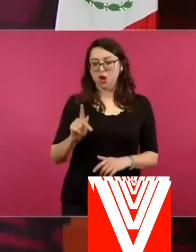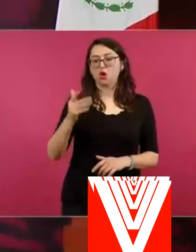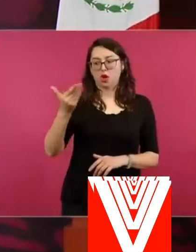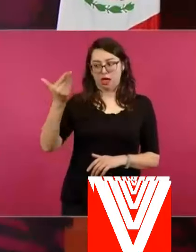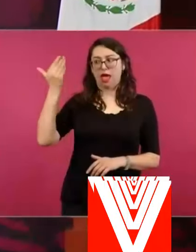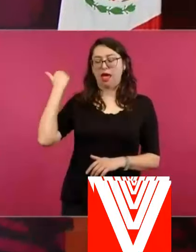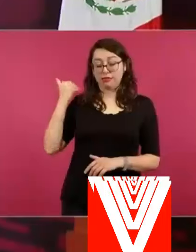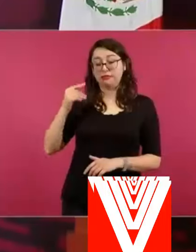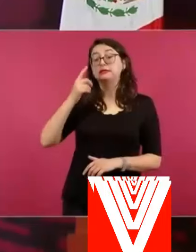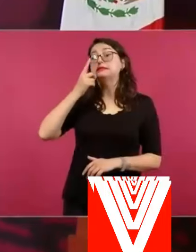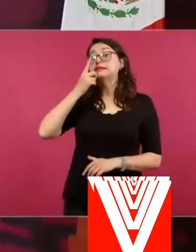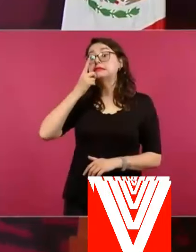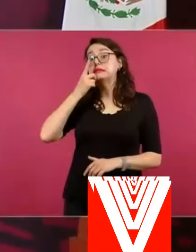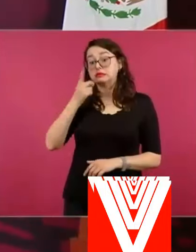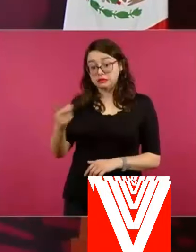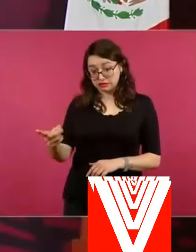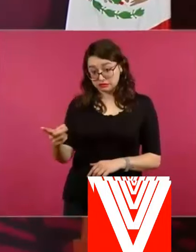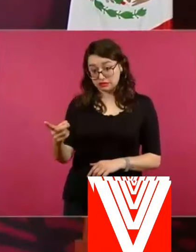de que